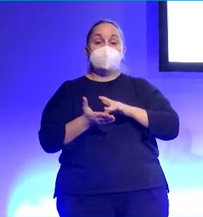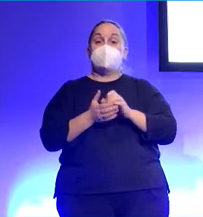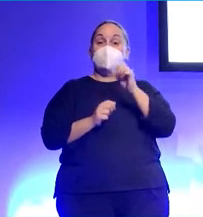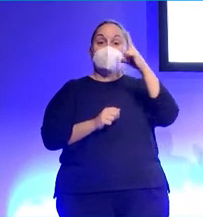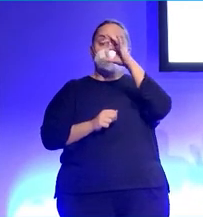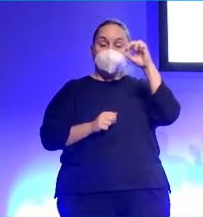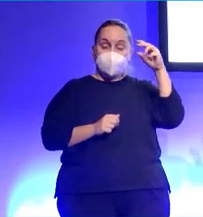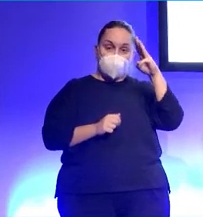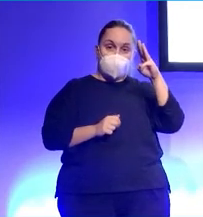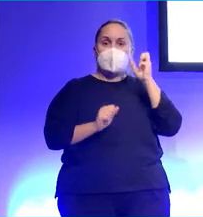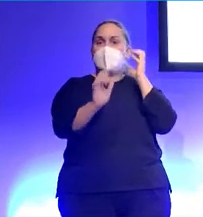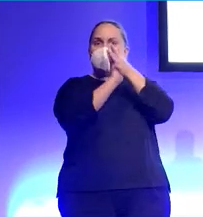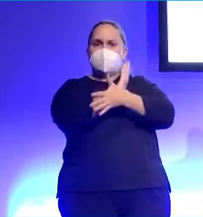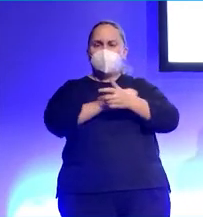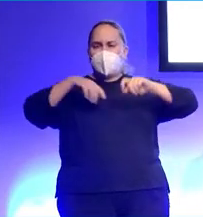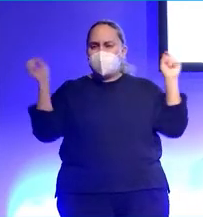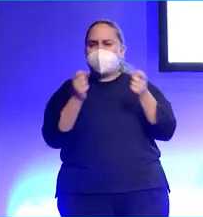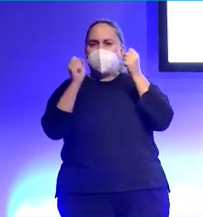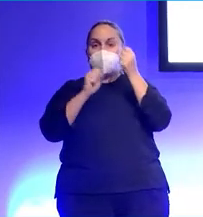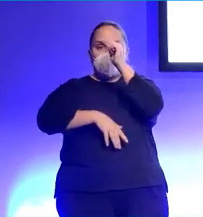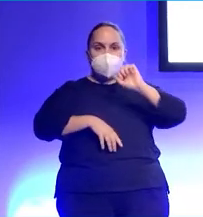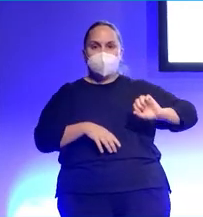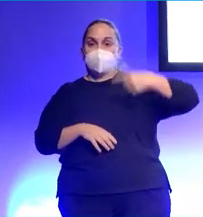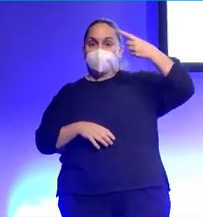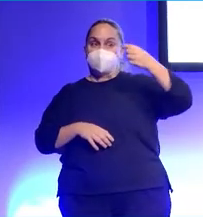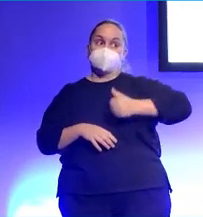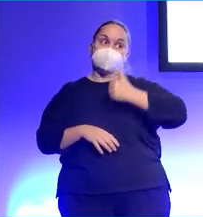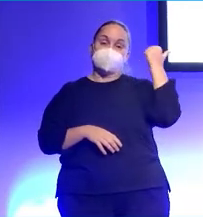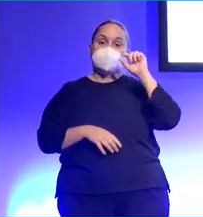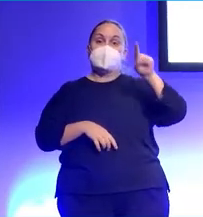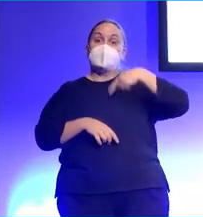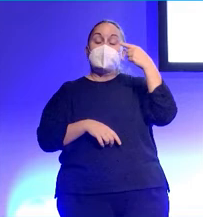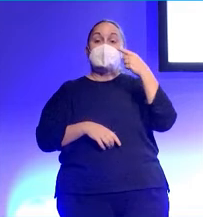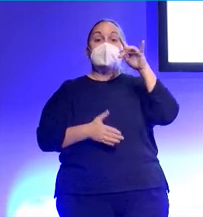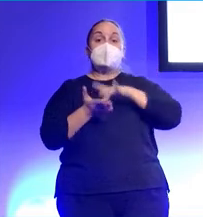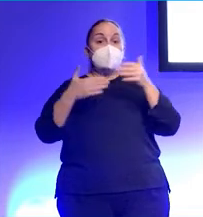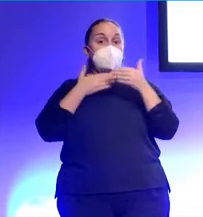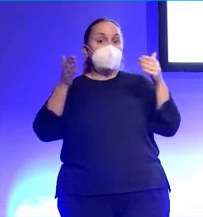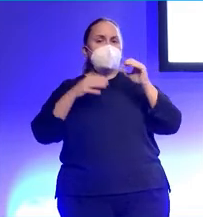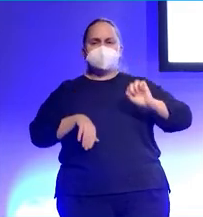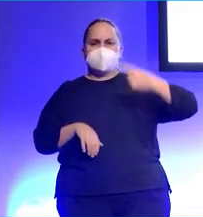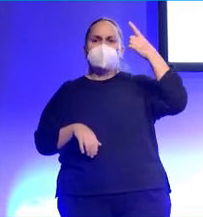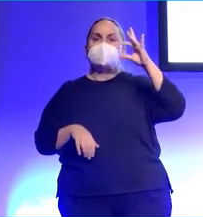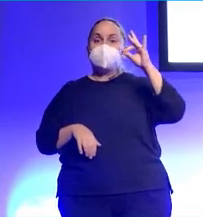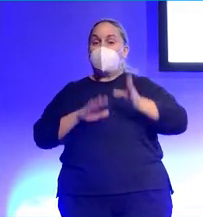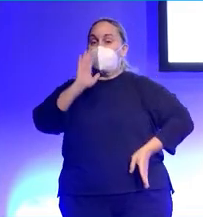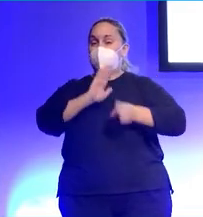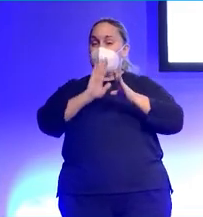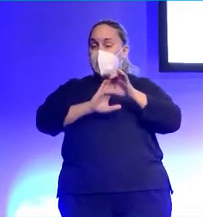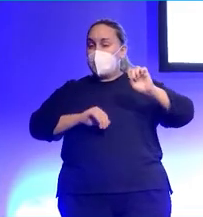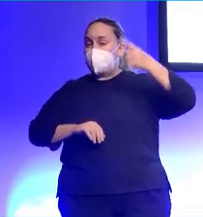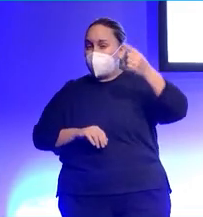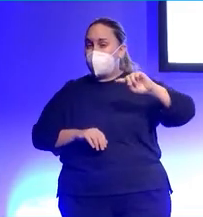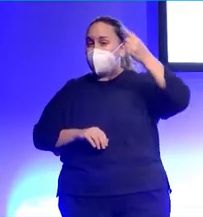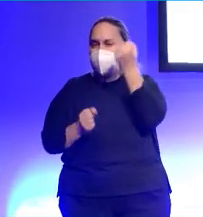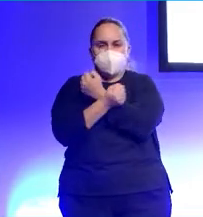alegré un montón, pensé, bueno, menudo éxito inesperado. Luego descubrí que estar ahí, el día de lanzamiento, es muy fácil. Estar ahí cuando pasa un tiempo es imposible, salvo que sea buena